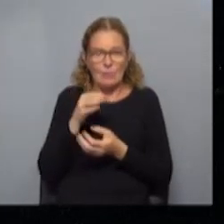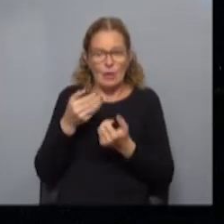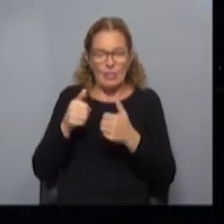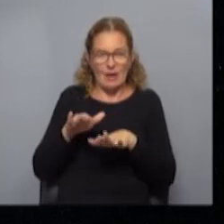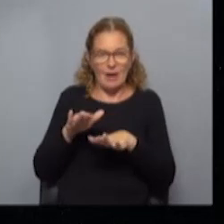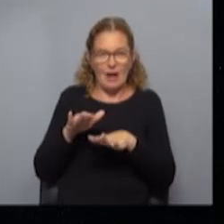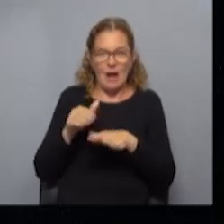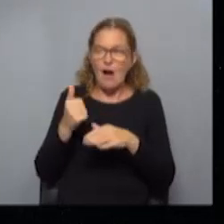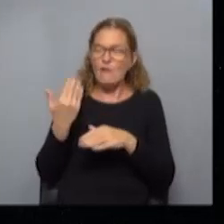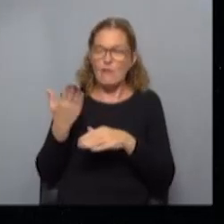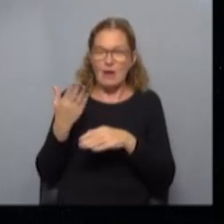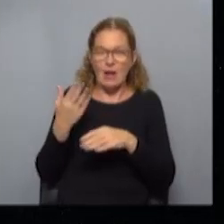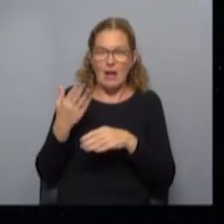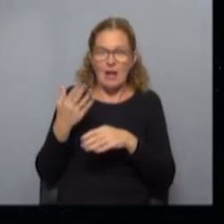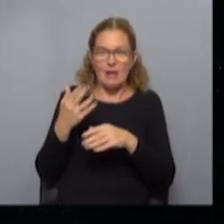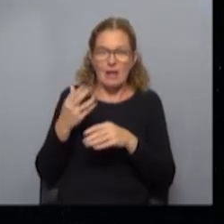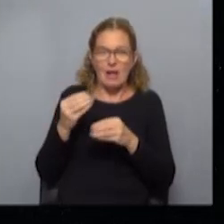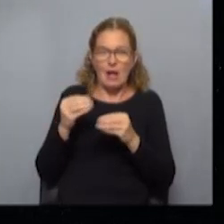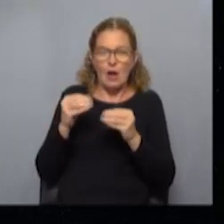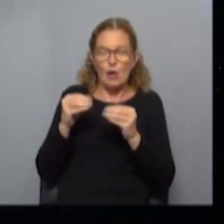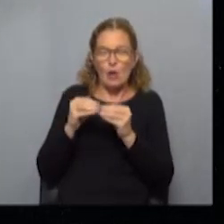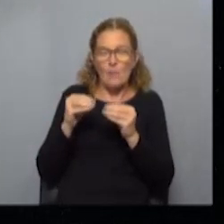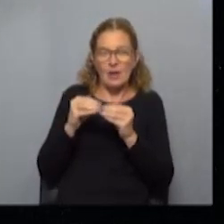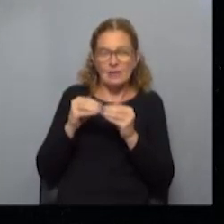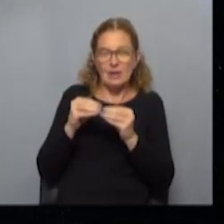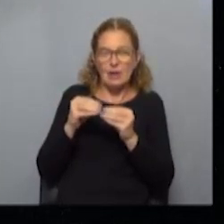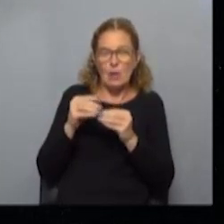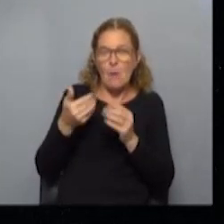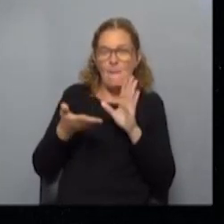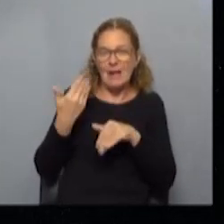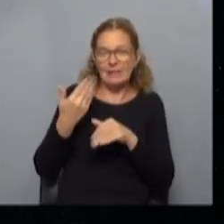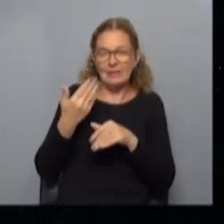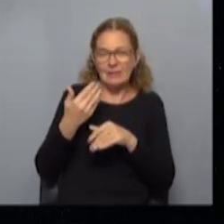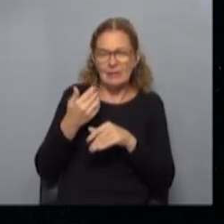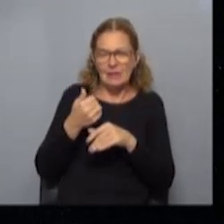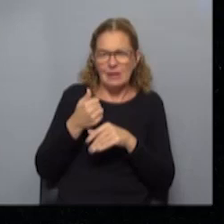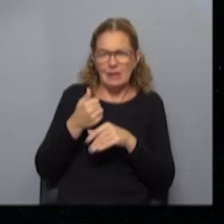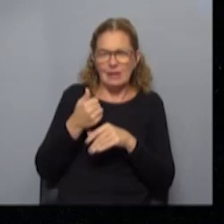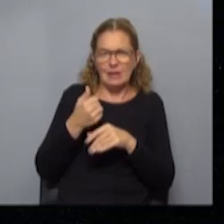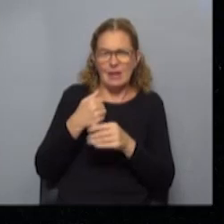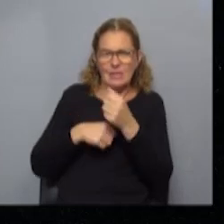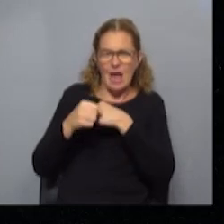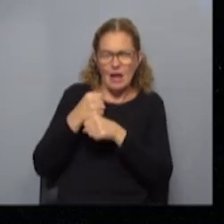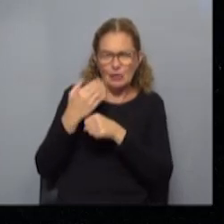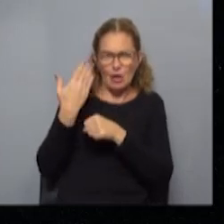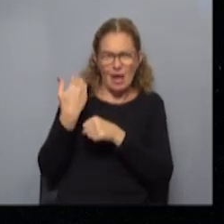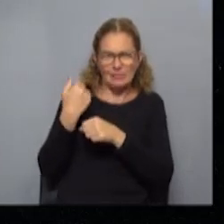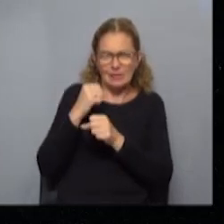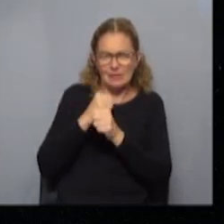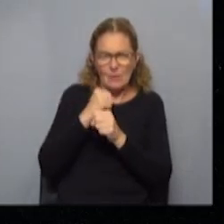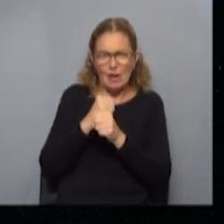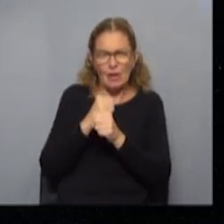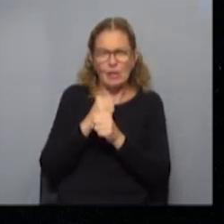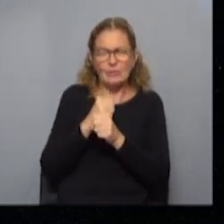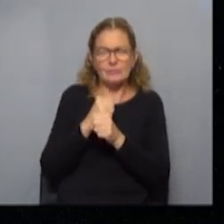afuera del mercado a compañeros con antigüedad entonces se ha